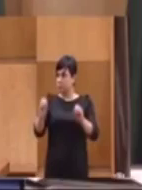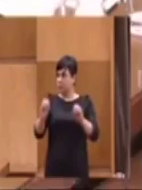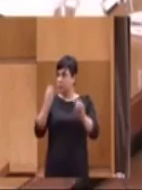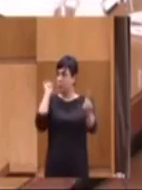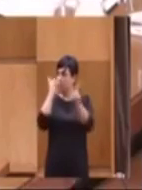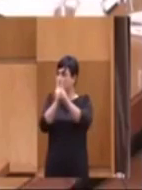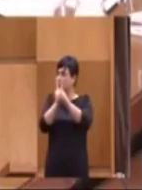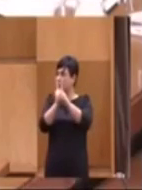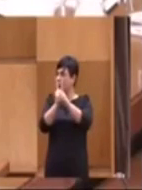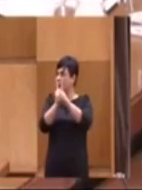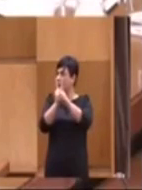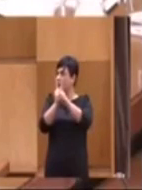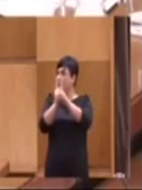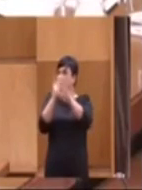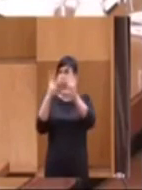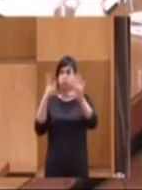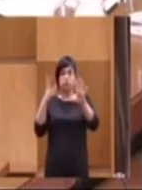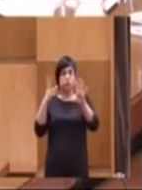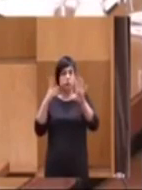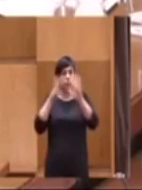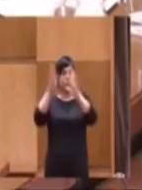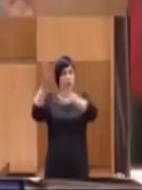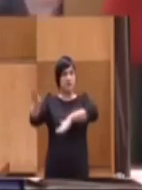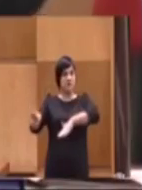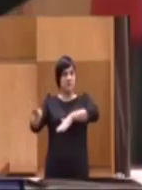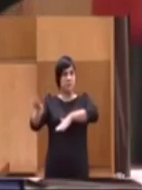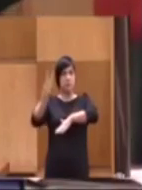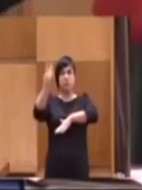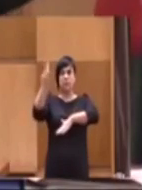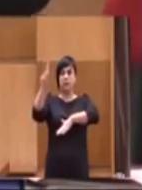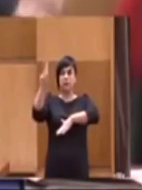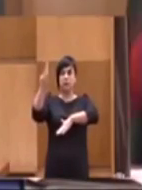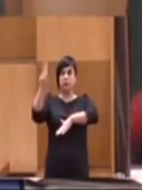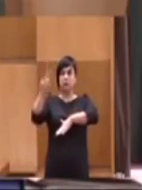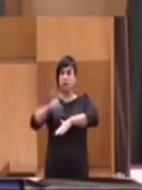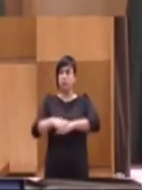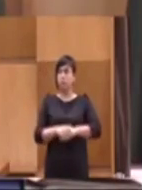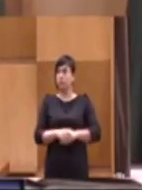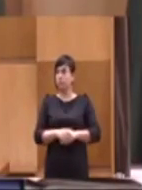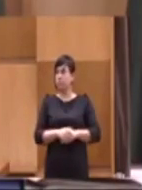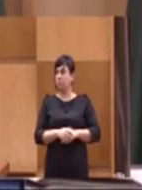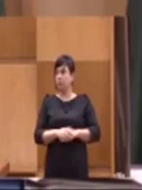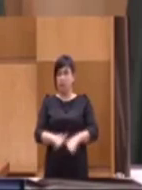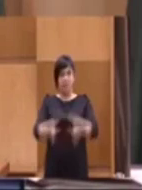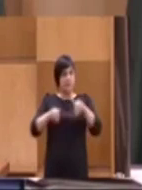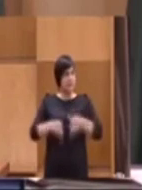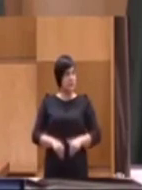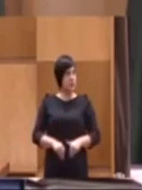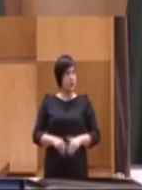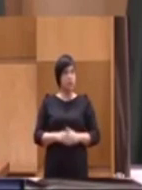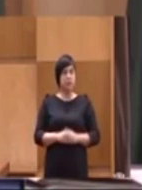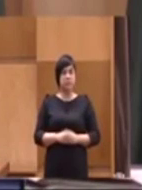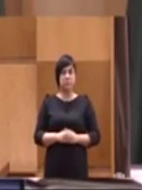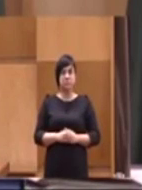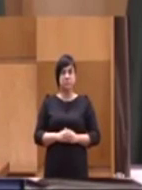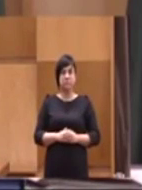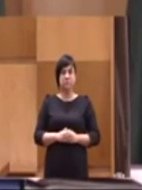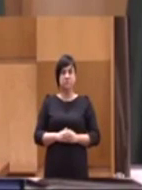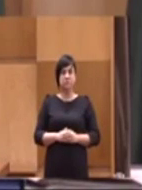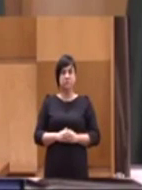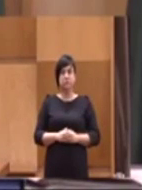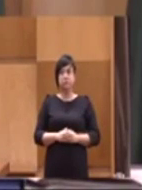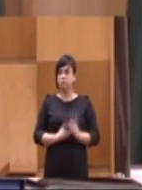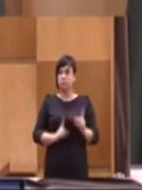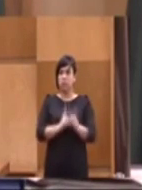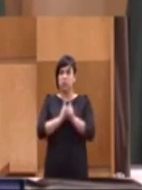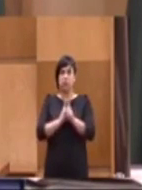en contra? SEÑOR Ocho. SEÑOR ¿Votos a favor? SEÑOR SEÑOR Punto segundo, abstenciones. Votos en contra? Ninguno.